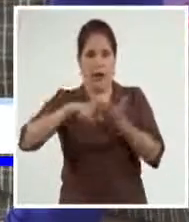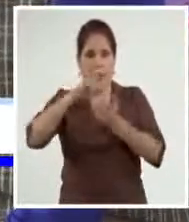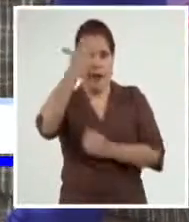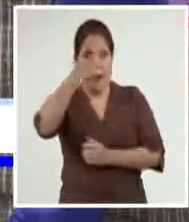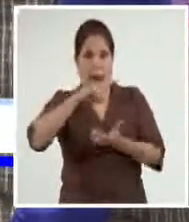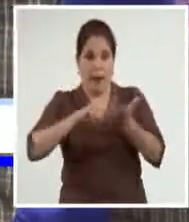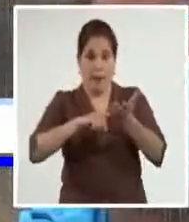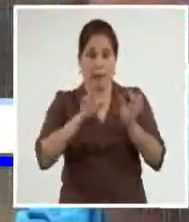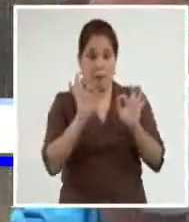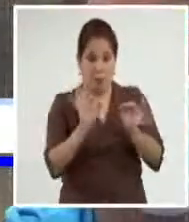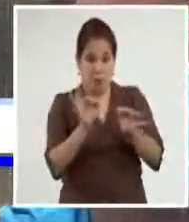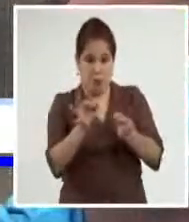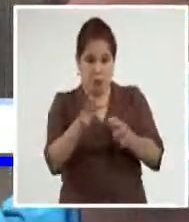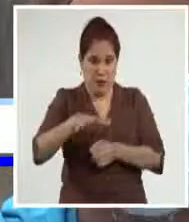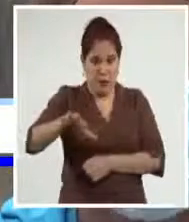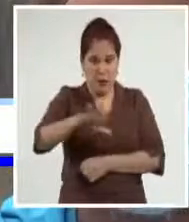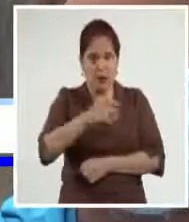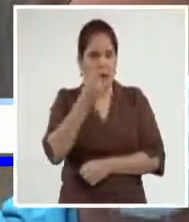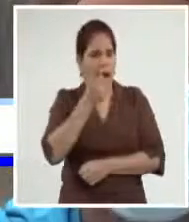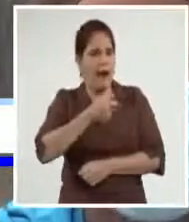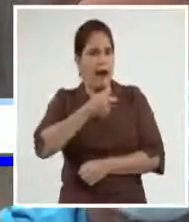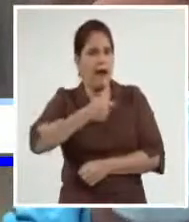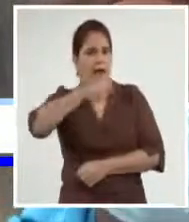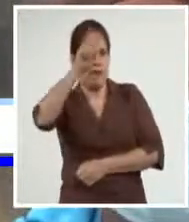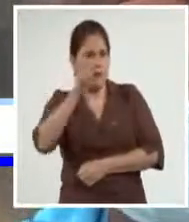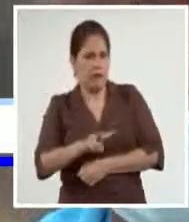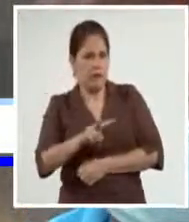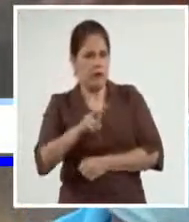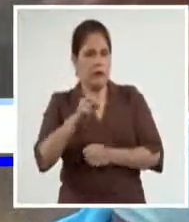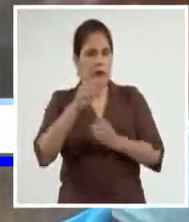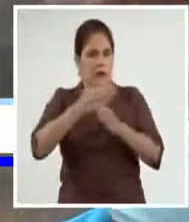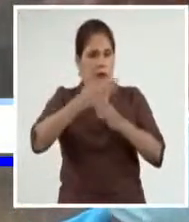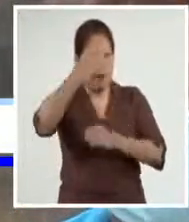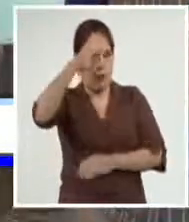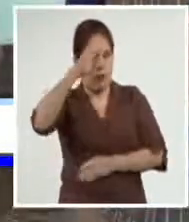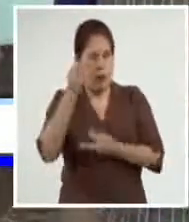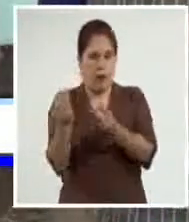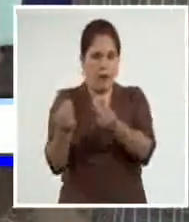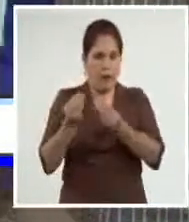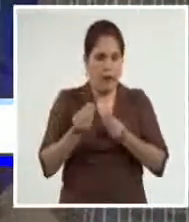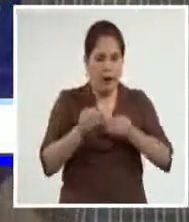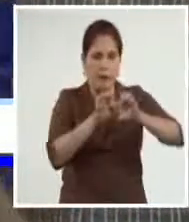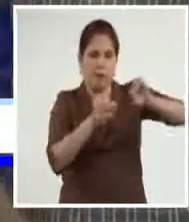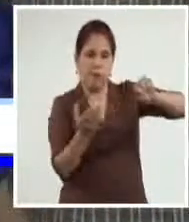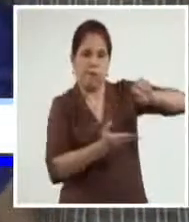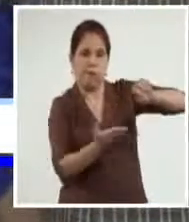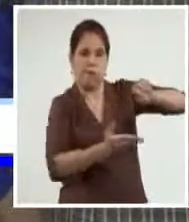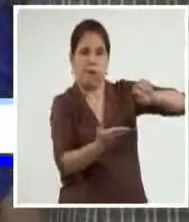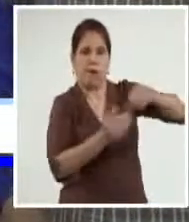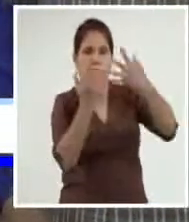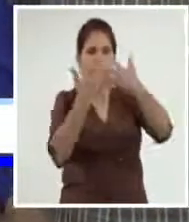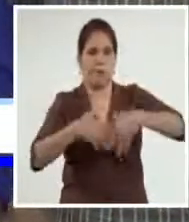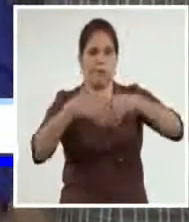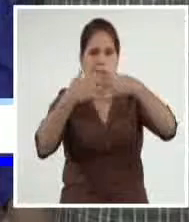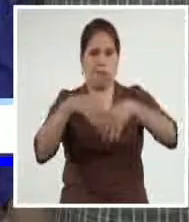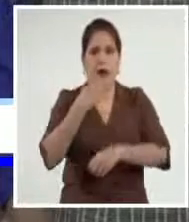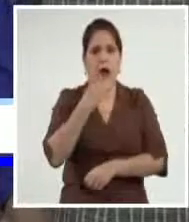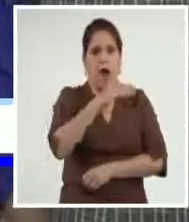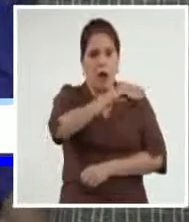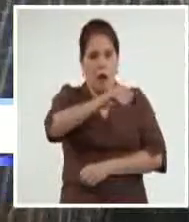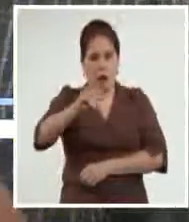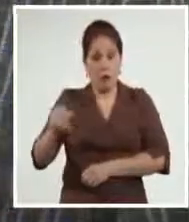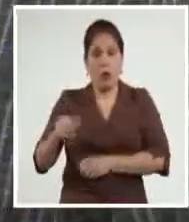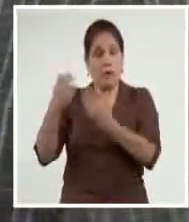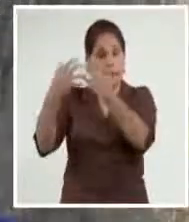Rafael Santiesteban Pozo, evalúa en Santiago de Cuba el aporte de los cooperativistas a la actual zafra azucarera y a la producción de